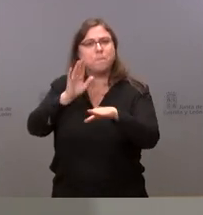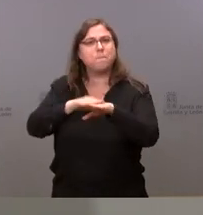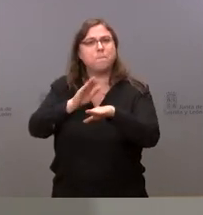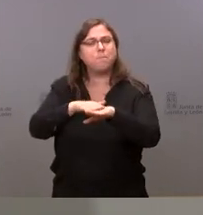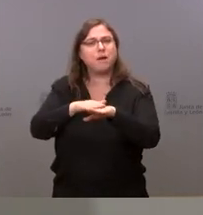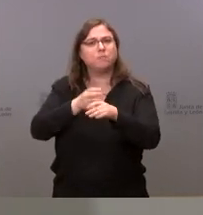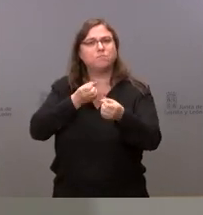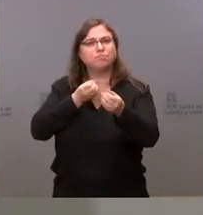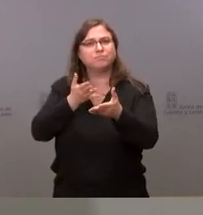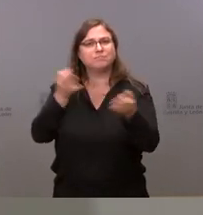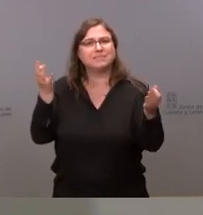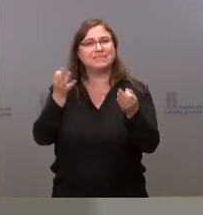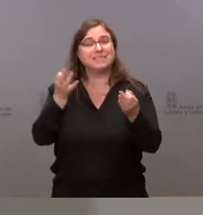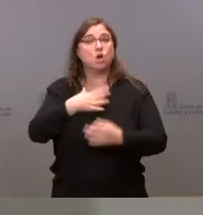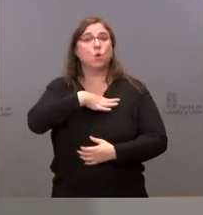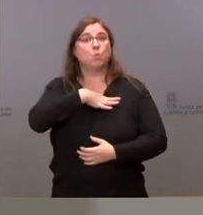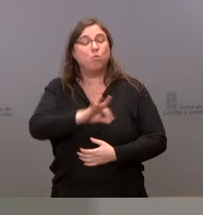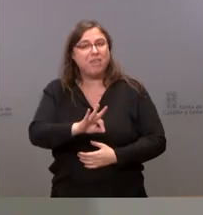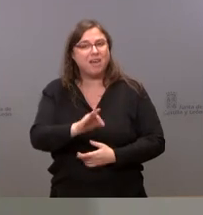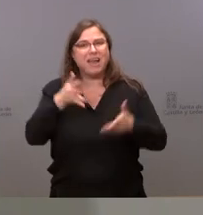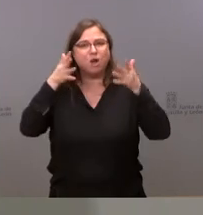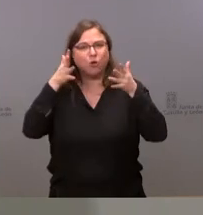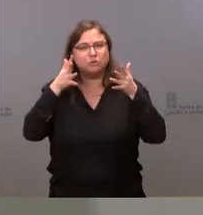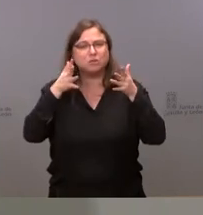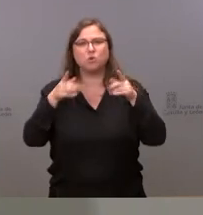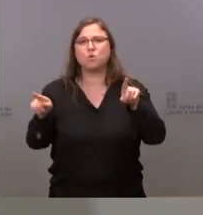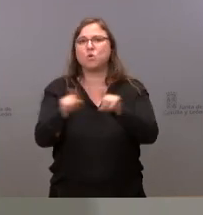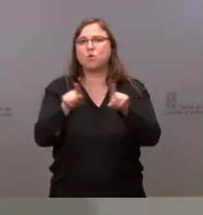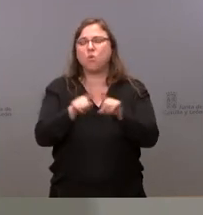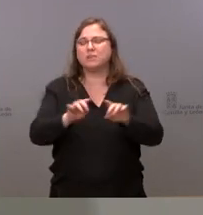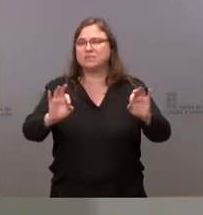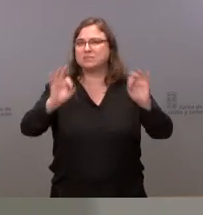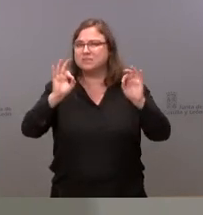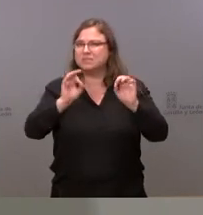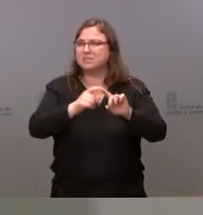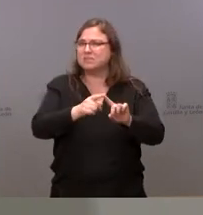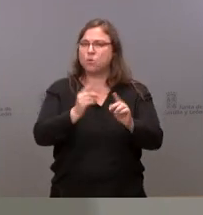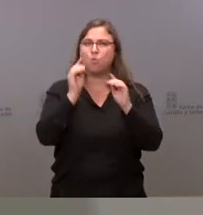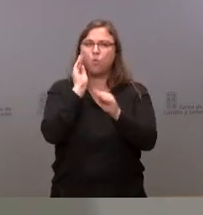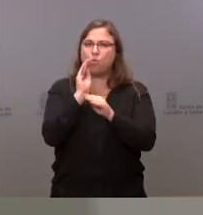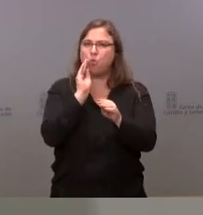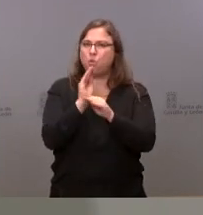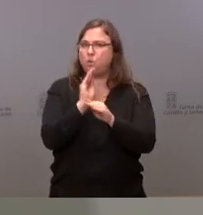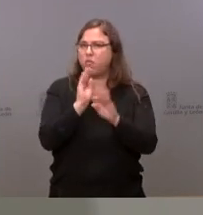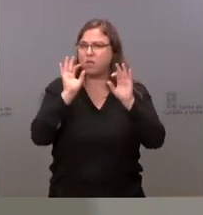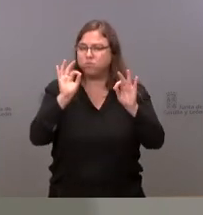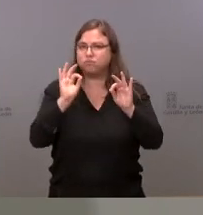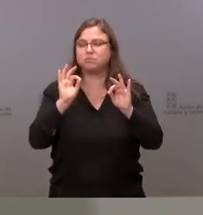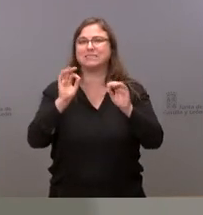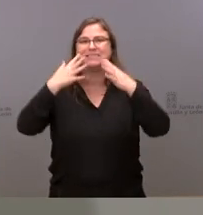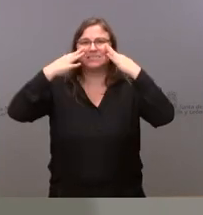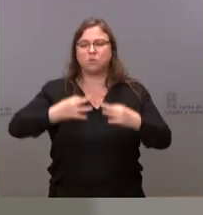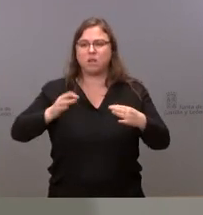manifestarles que puedan extremar todo tipo de medidas de seguridad en relación con los